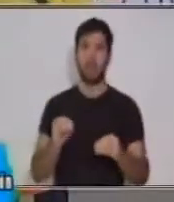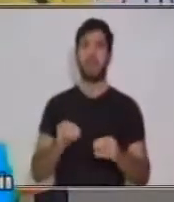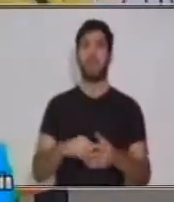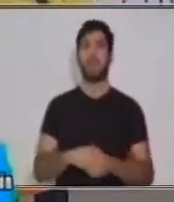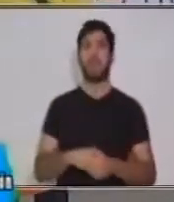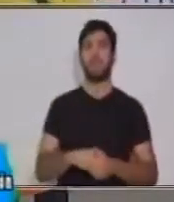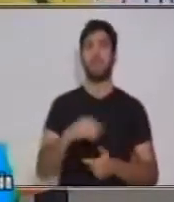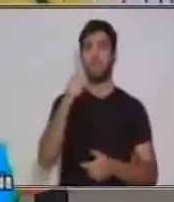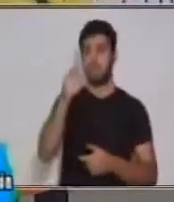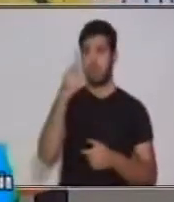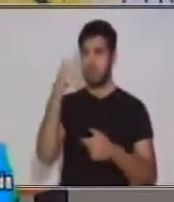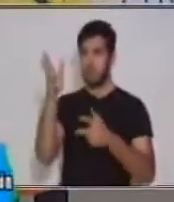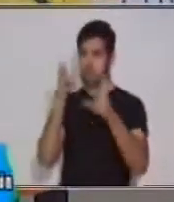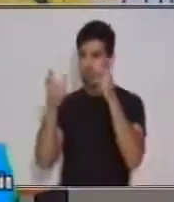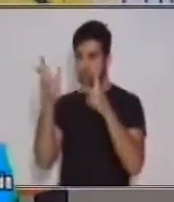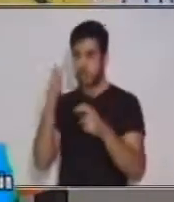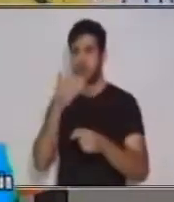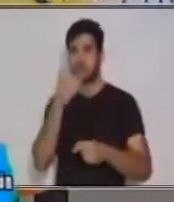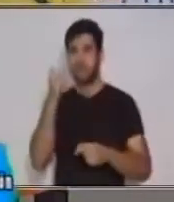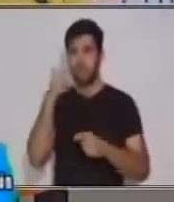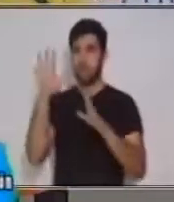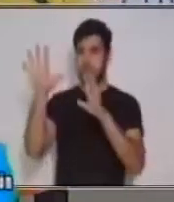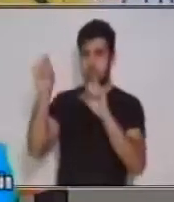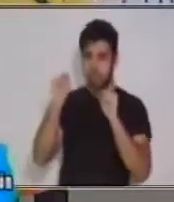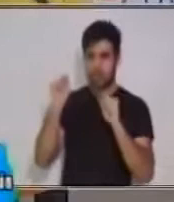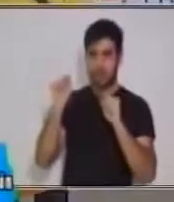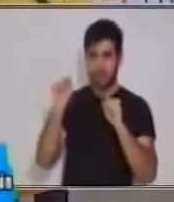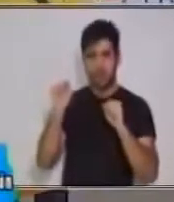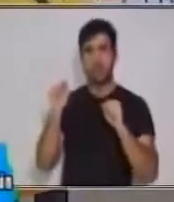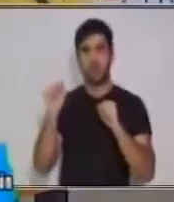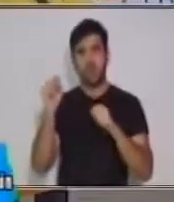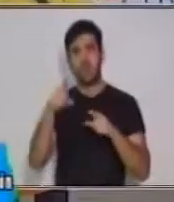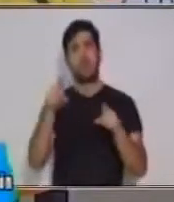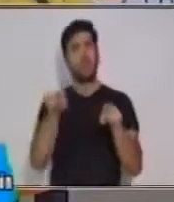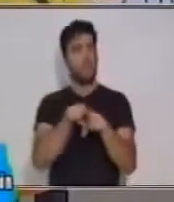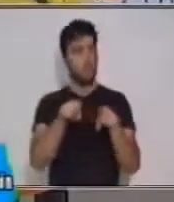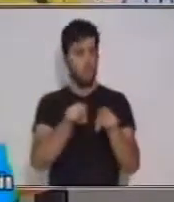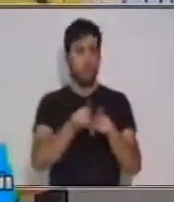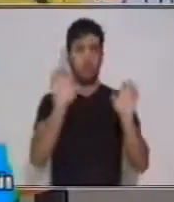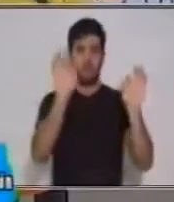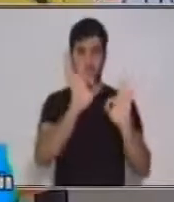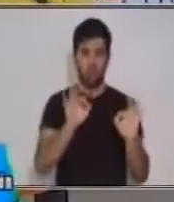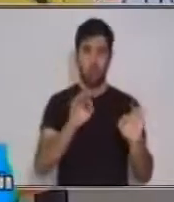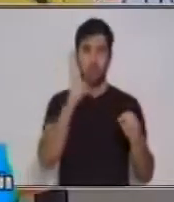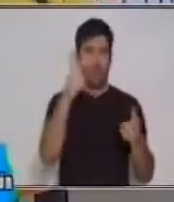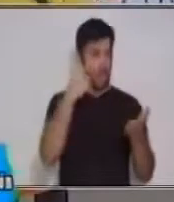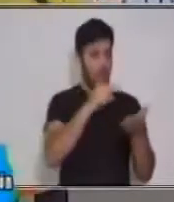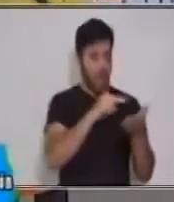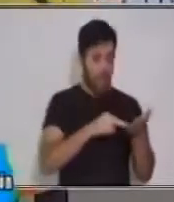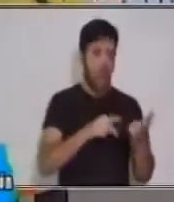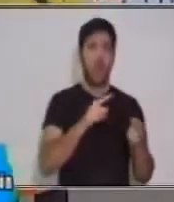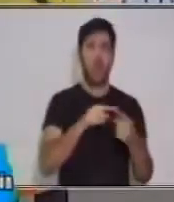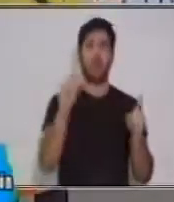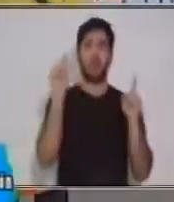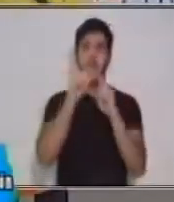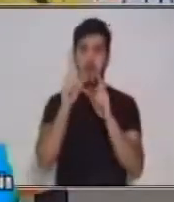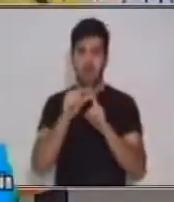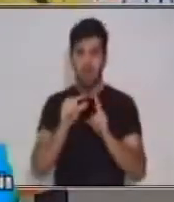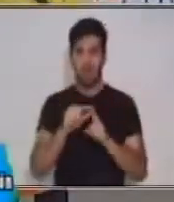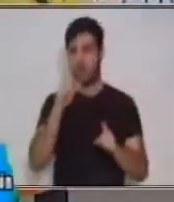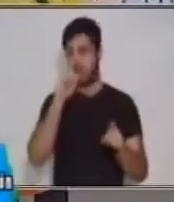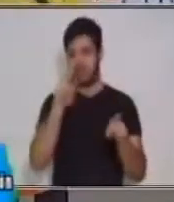atención del lector y debe ser escrito en el mismo tono, registro y lenguaje, porque si no, no habría